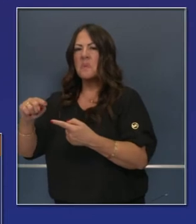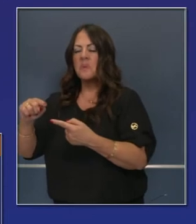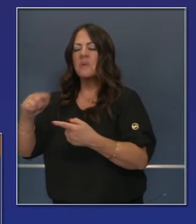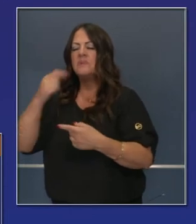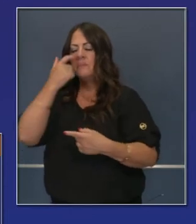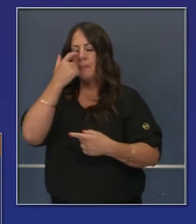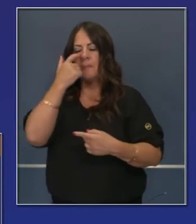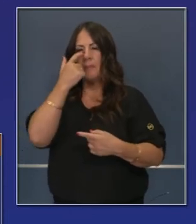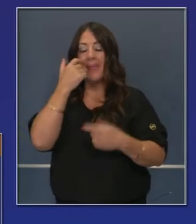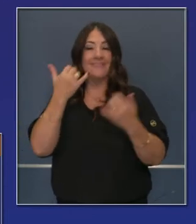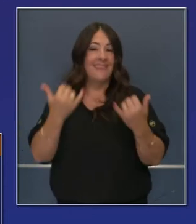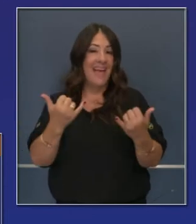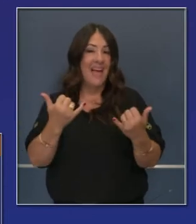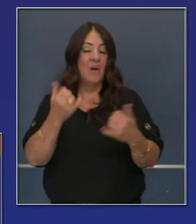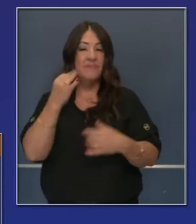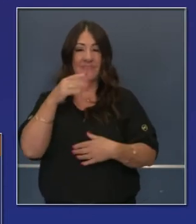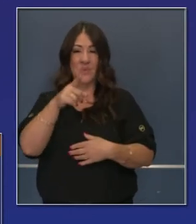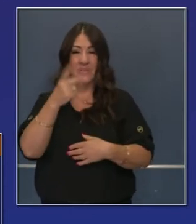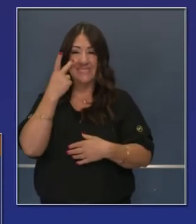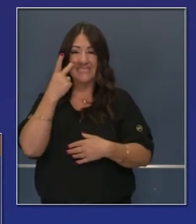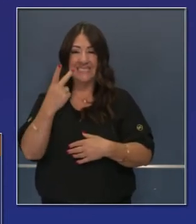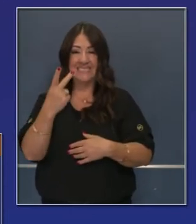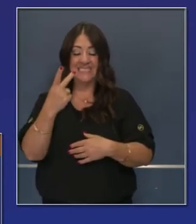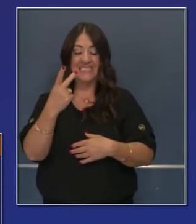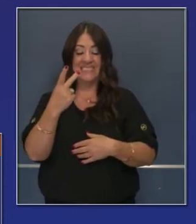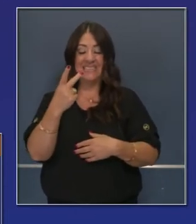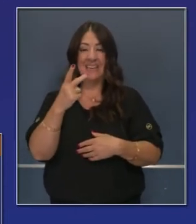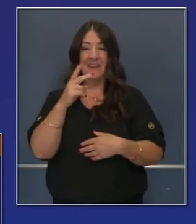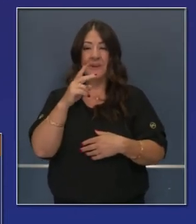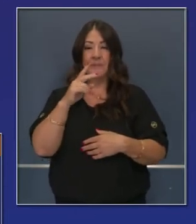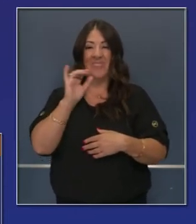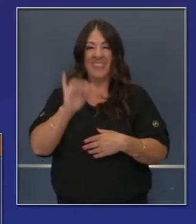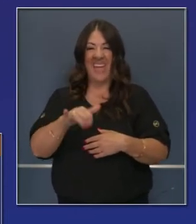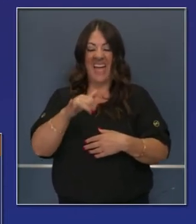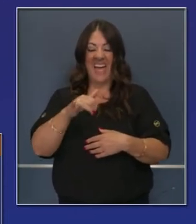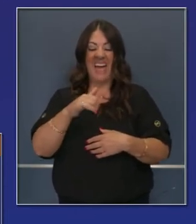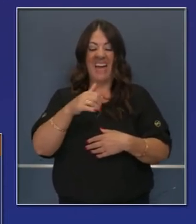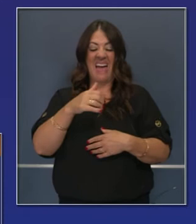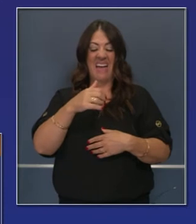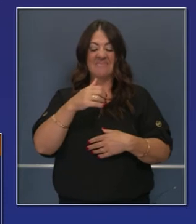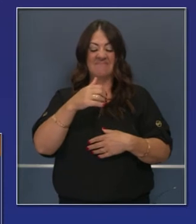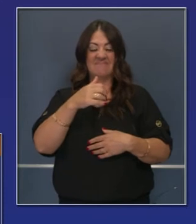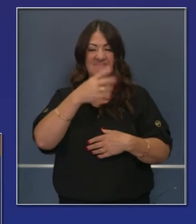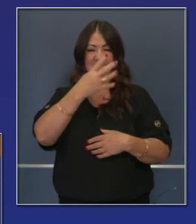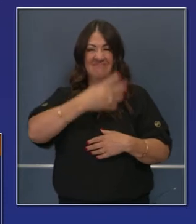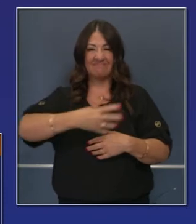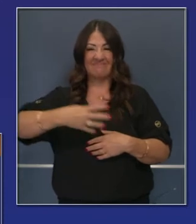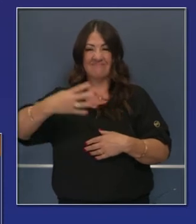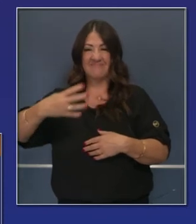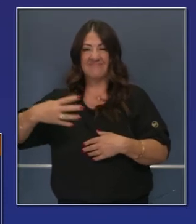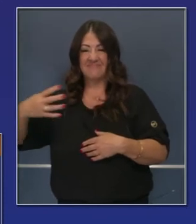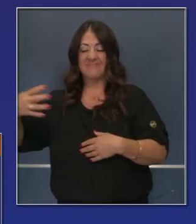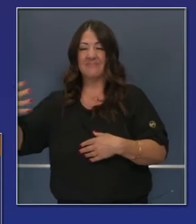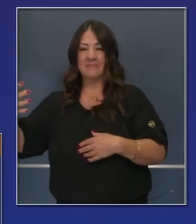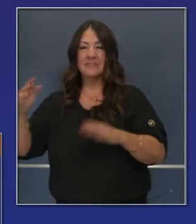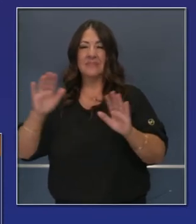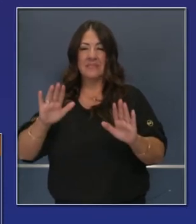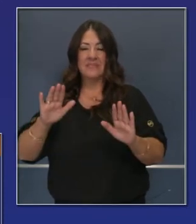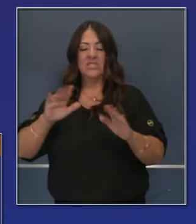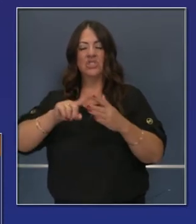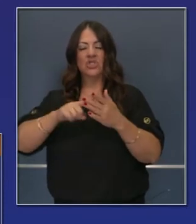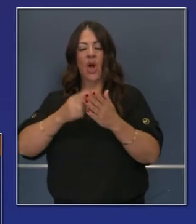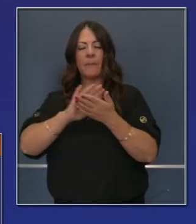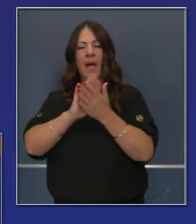o mejor dicho, en la tasa de reducción. Y estamos llegando al punto en el que, si extendimos esa corriente, vemos que